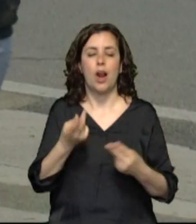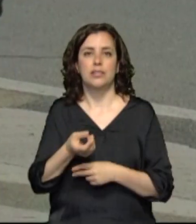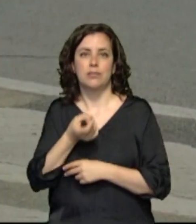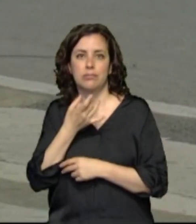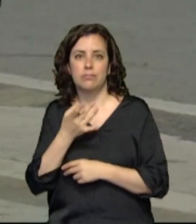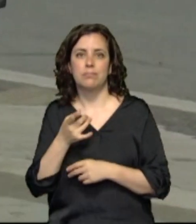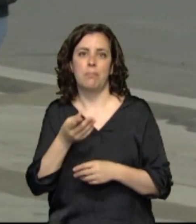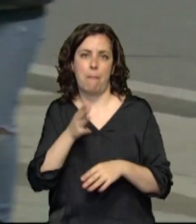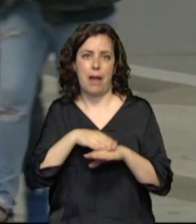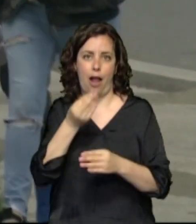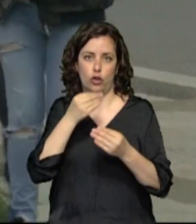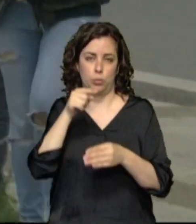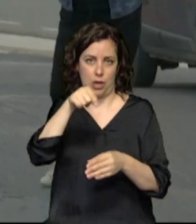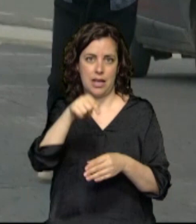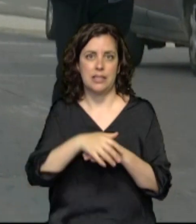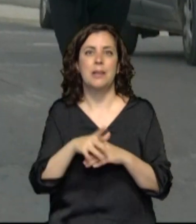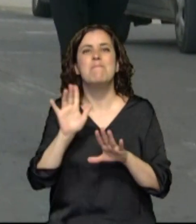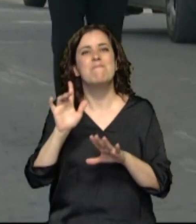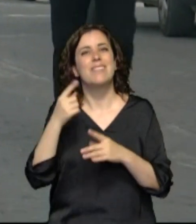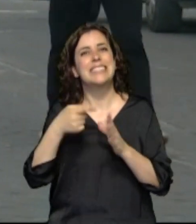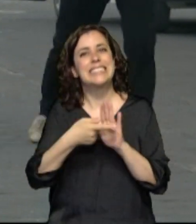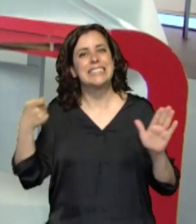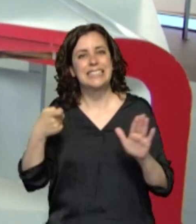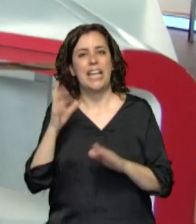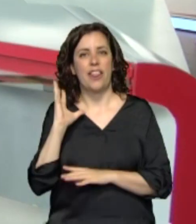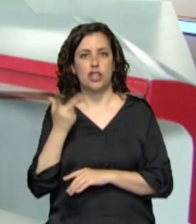local, excepto las discotecas y bares de ocio nocturno.